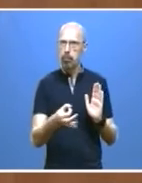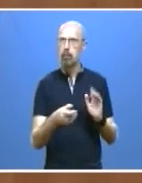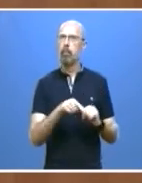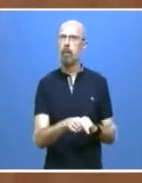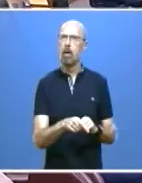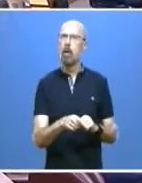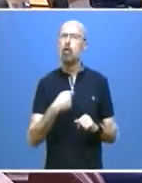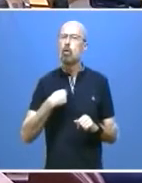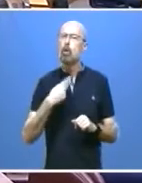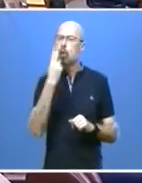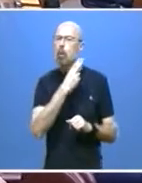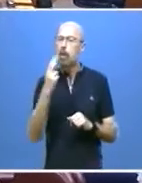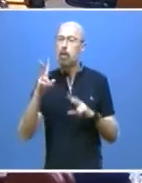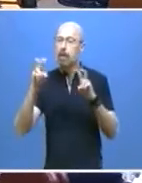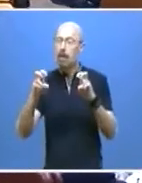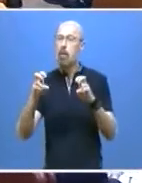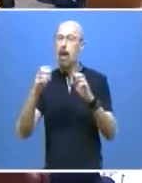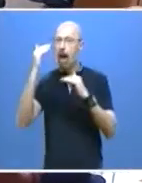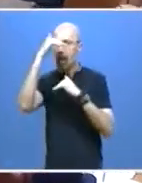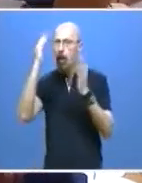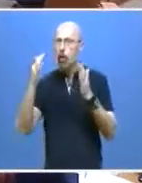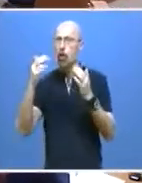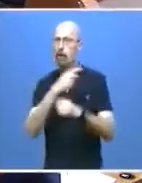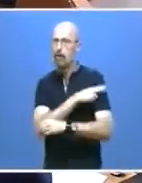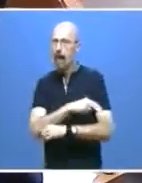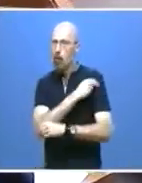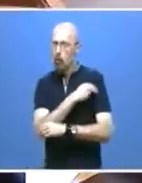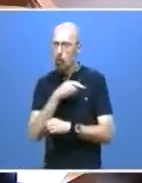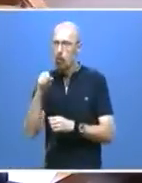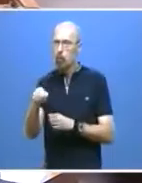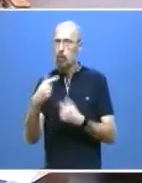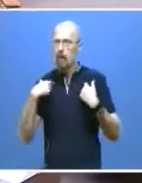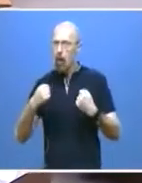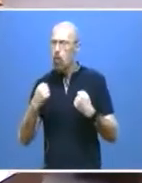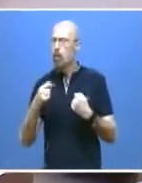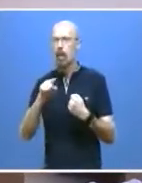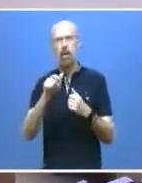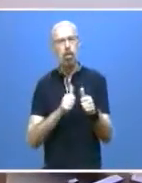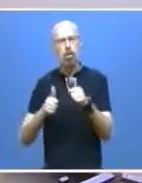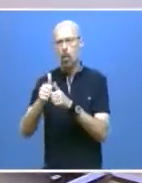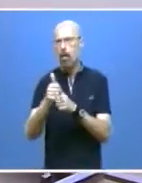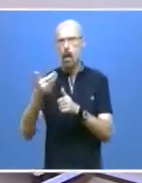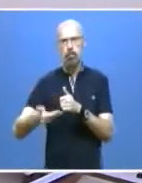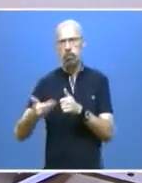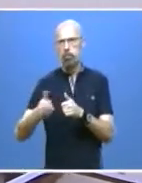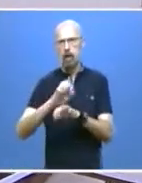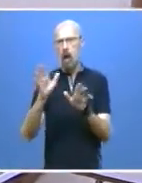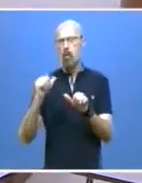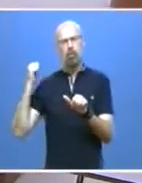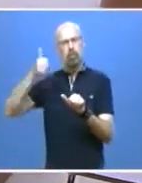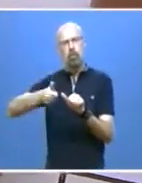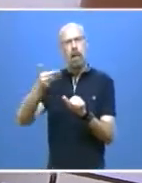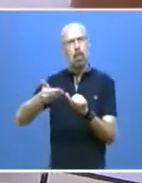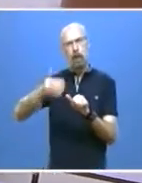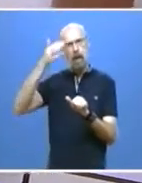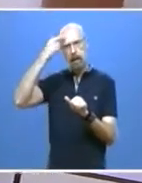más vigente que nunca. Siempre hemos otorgado a la sanidad la mayor prioridad presupuestaria. Ahora vamos a